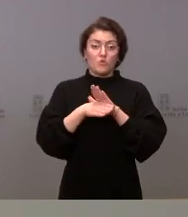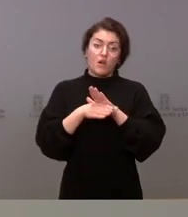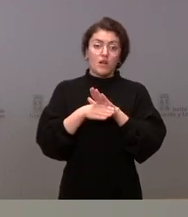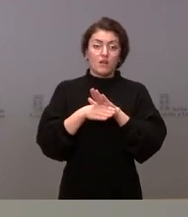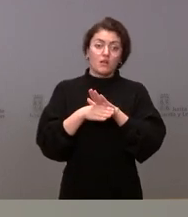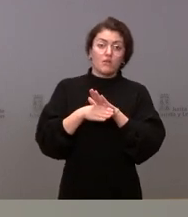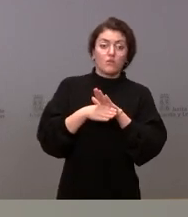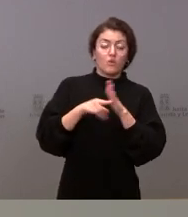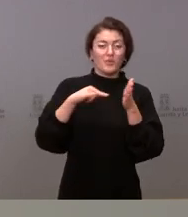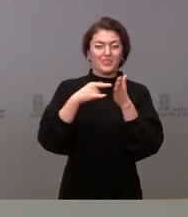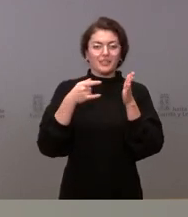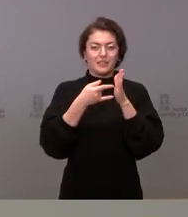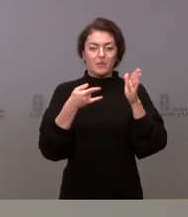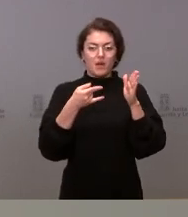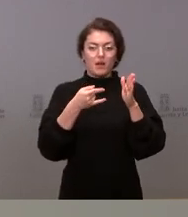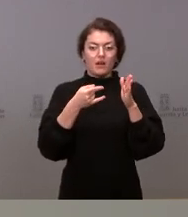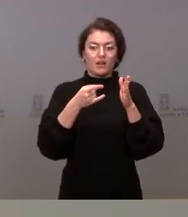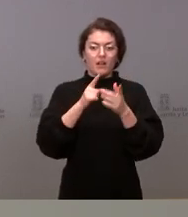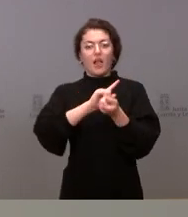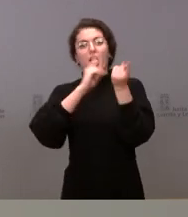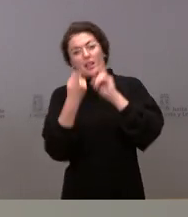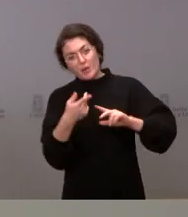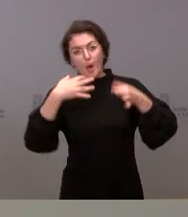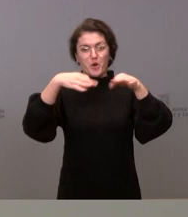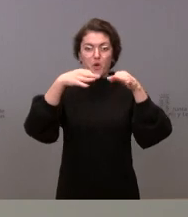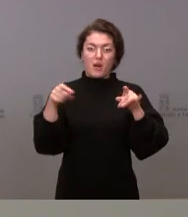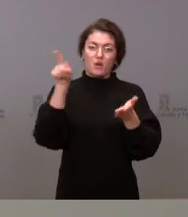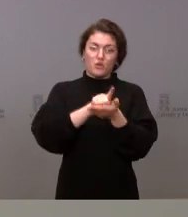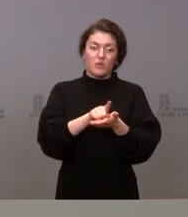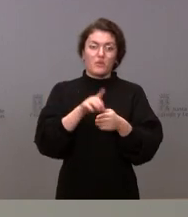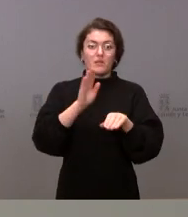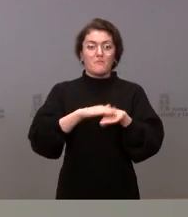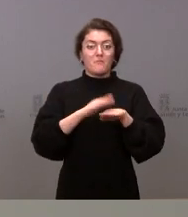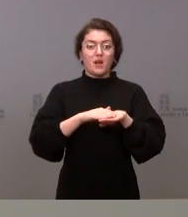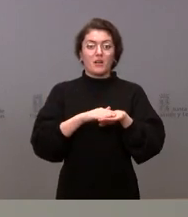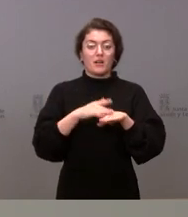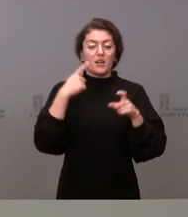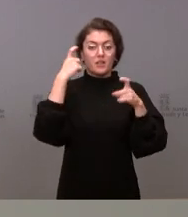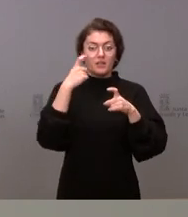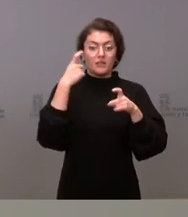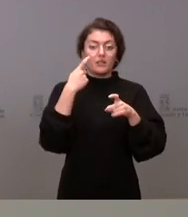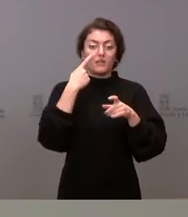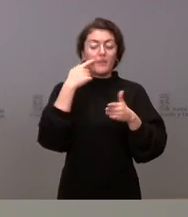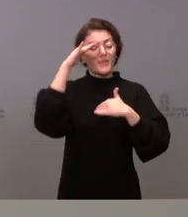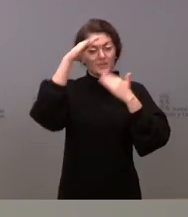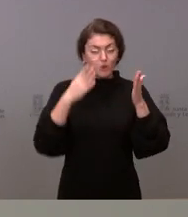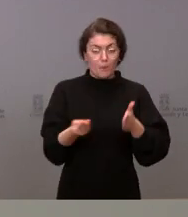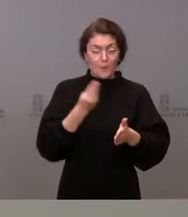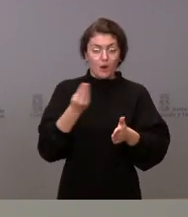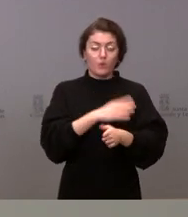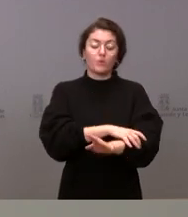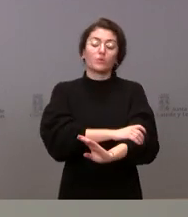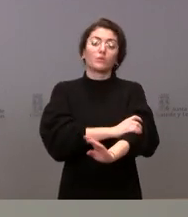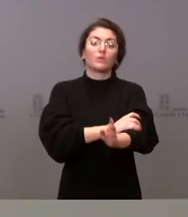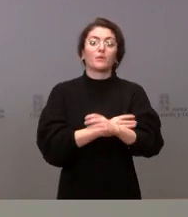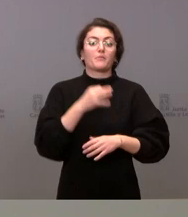pueda de alguna manera abordar tranquilamente y bien la patología no COVID y ir retomando toda la actividad